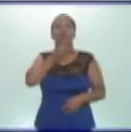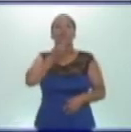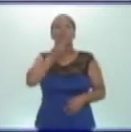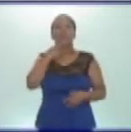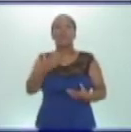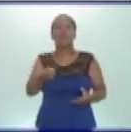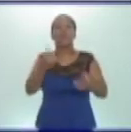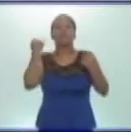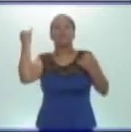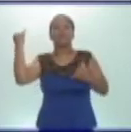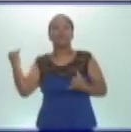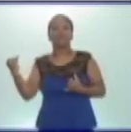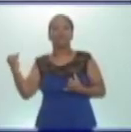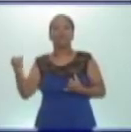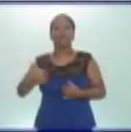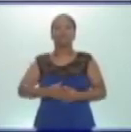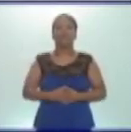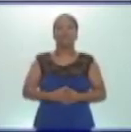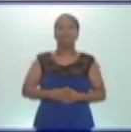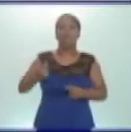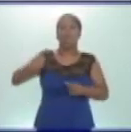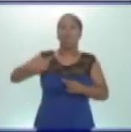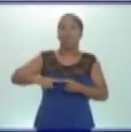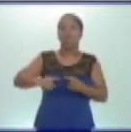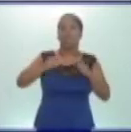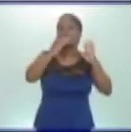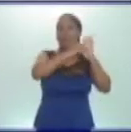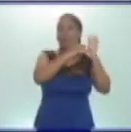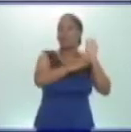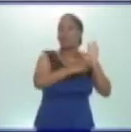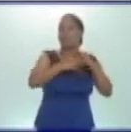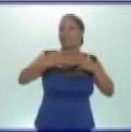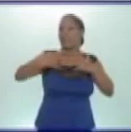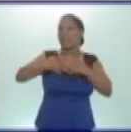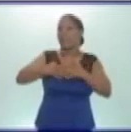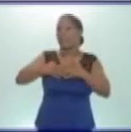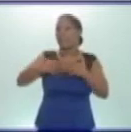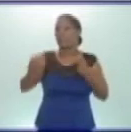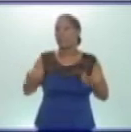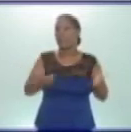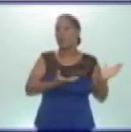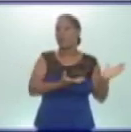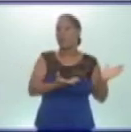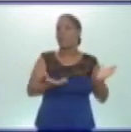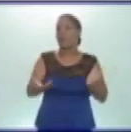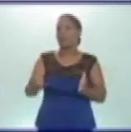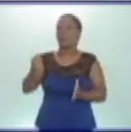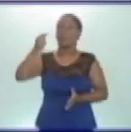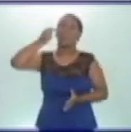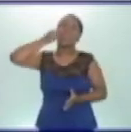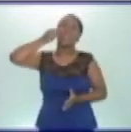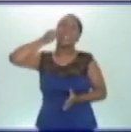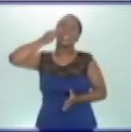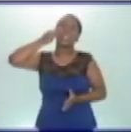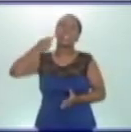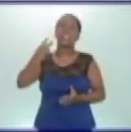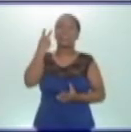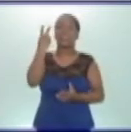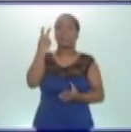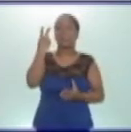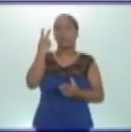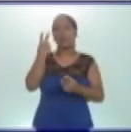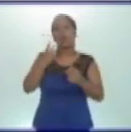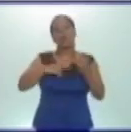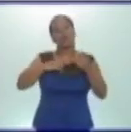deshidratación. Otra de las medidas está relacionada con visitar el estomatólogo dos veces al año. Recuerden que los